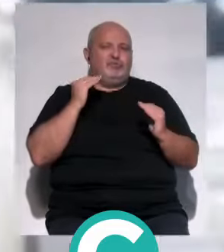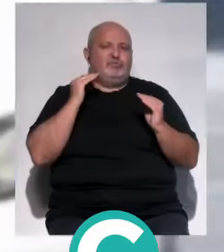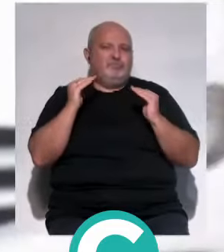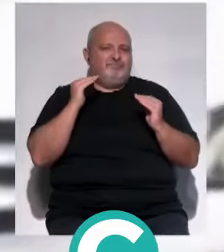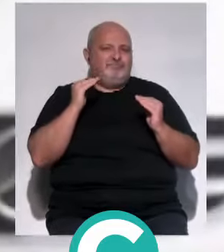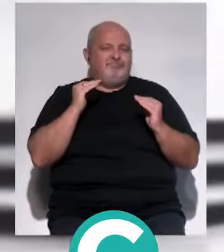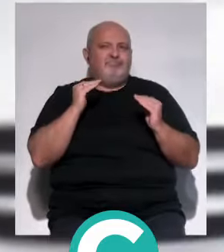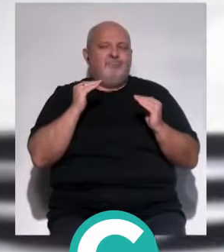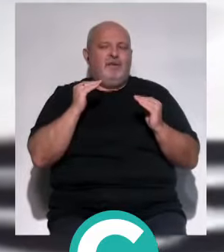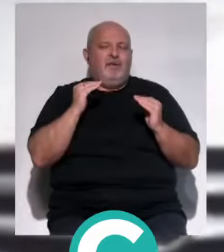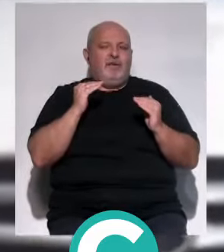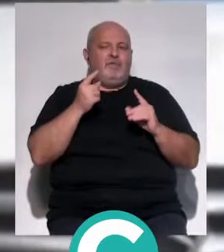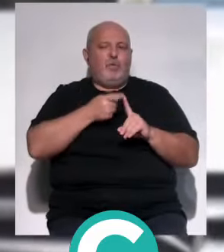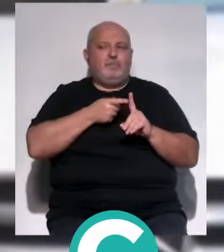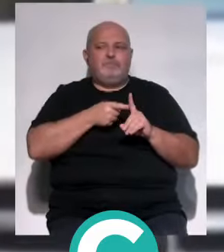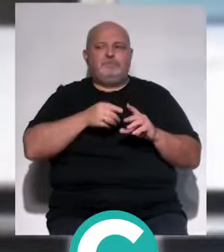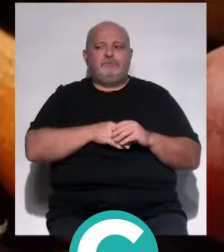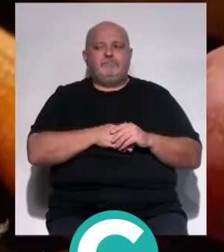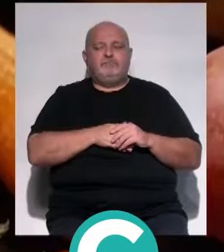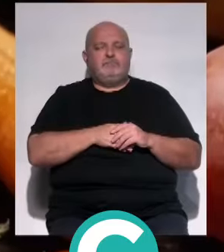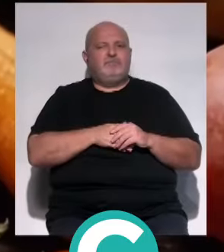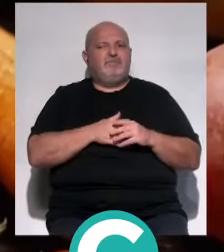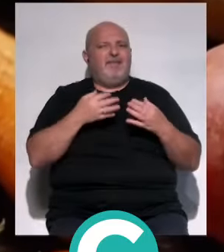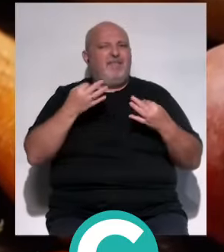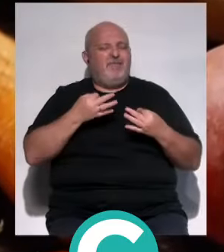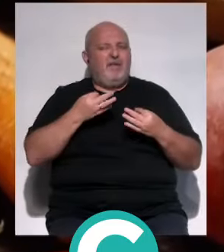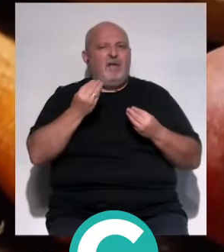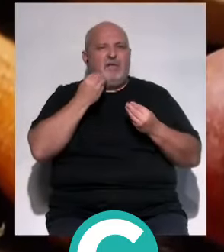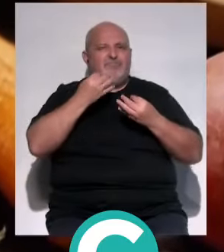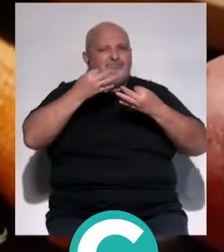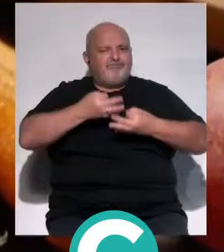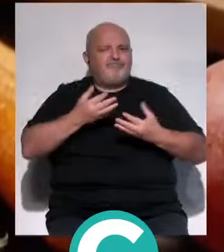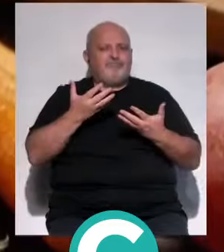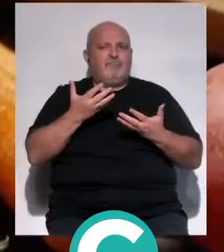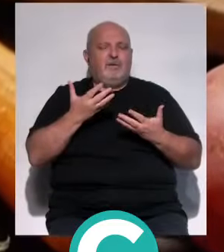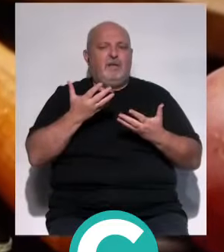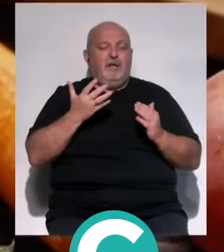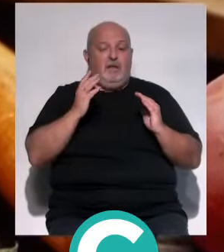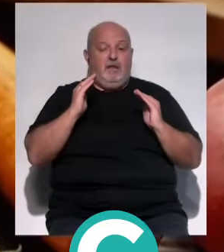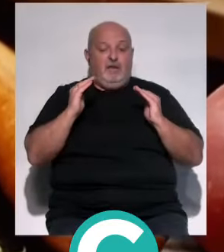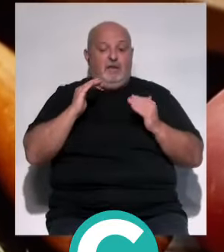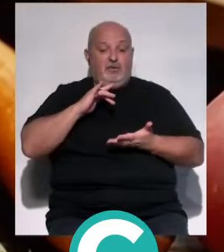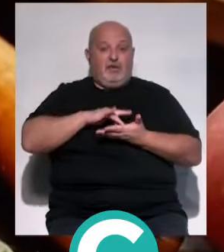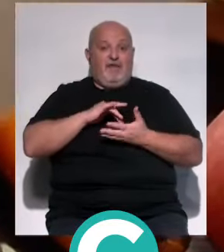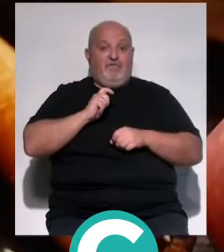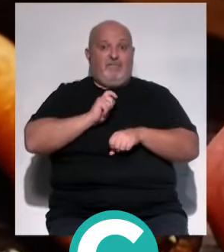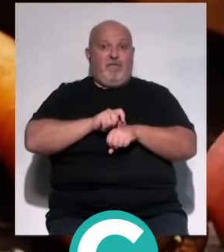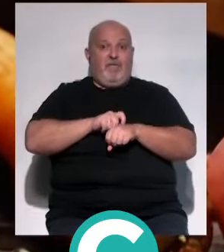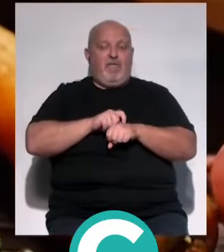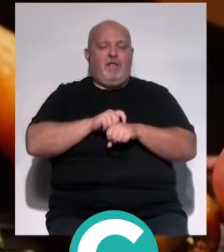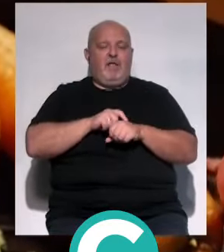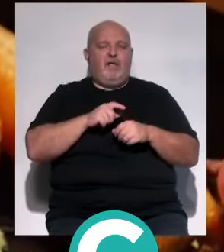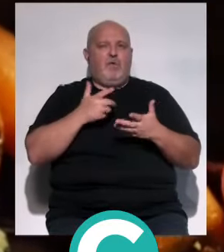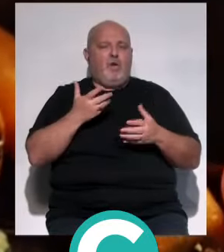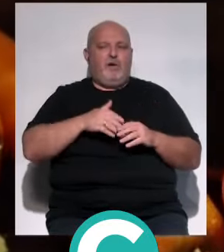proceso de tratamiento, pero ¿cómo debe ser la alimentación cuando se está, cuando se padece la enfermedad y se está en